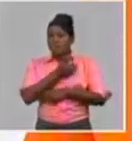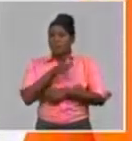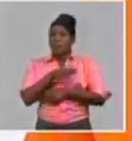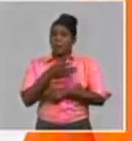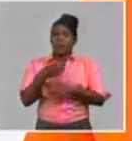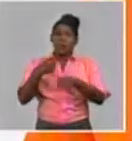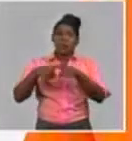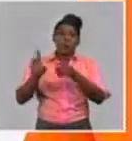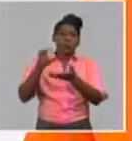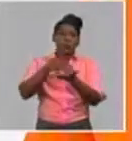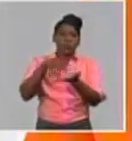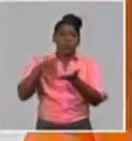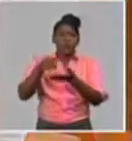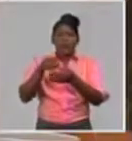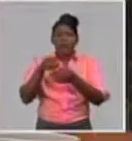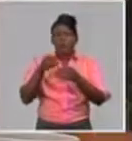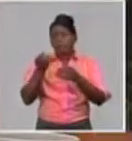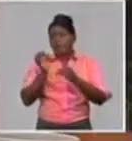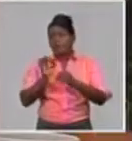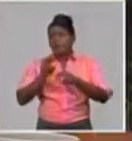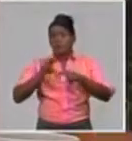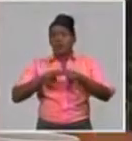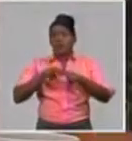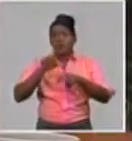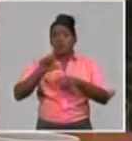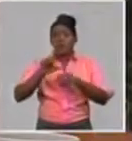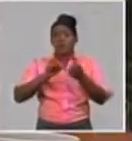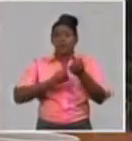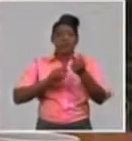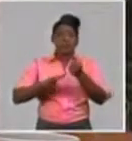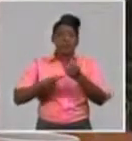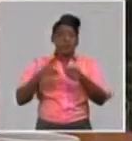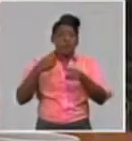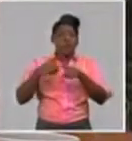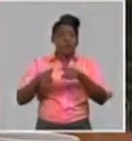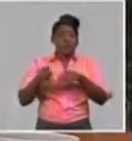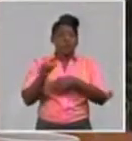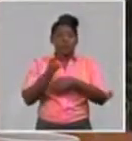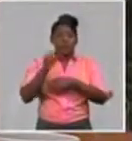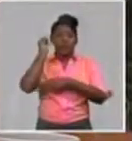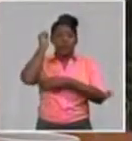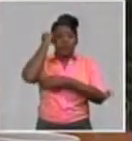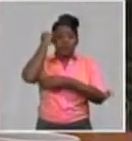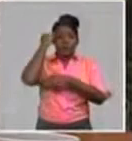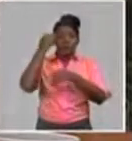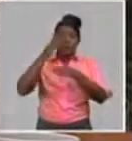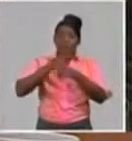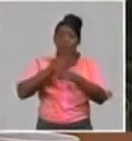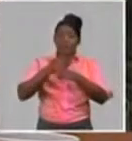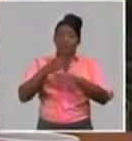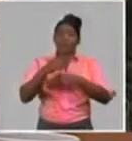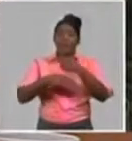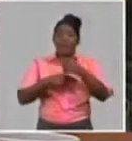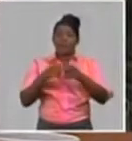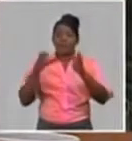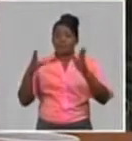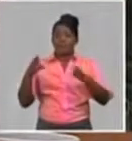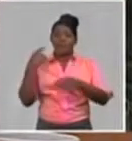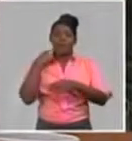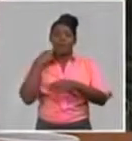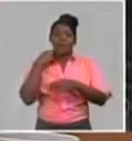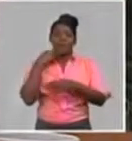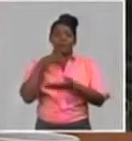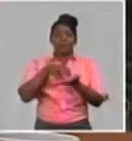Guadalabaca, y Orguín y Cayococo, y crear las condiciones para en el próximo año poderlo llevar a todas las entidades